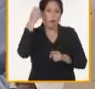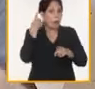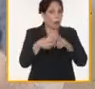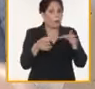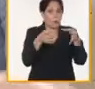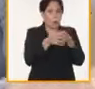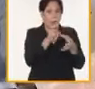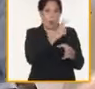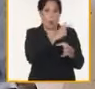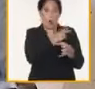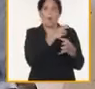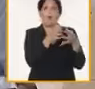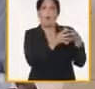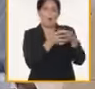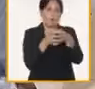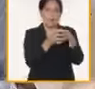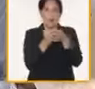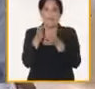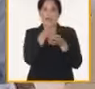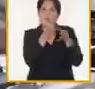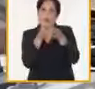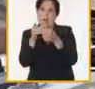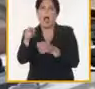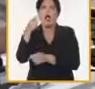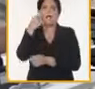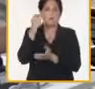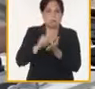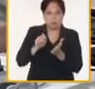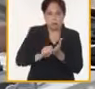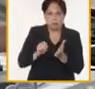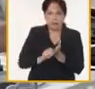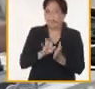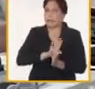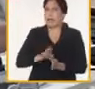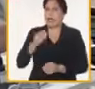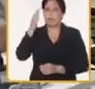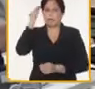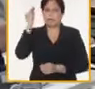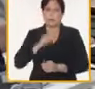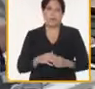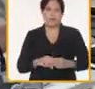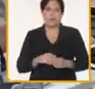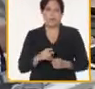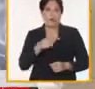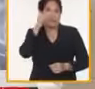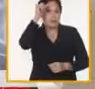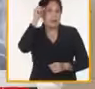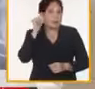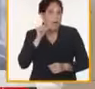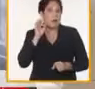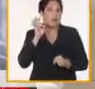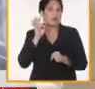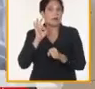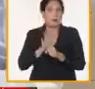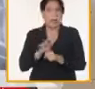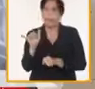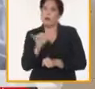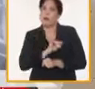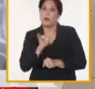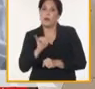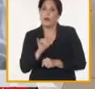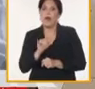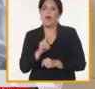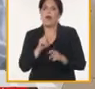grupo de cuadros principales del sistema de la agricultura en cada uno de los territorios. Nosotros los sábados estamos iniciando con una sesión de